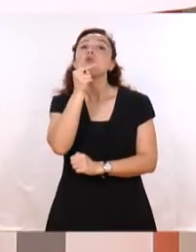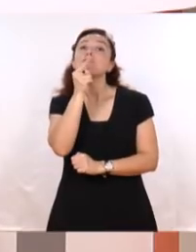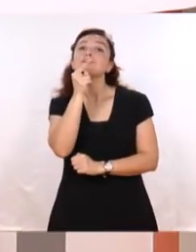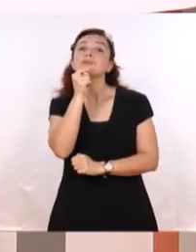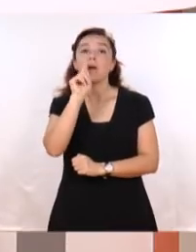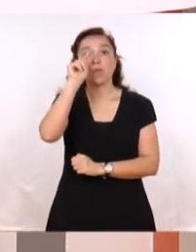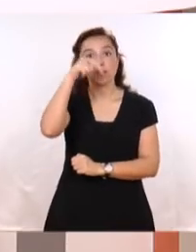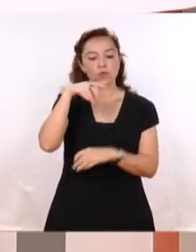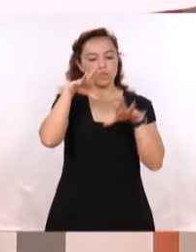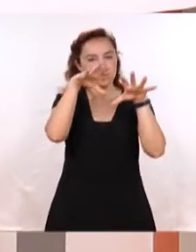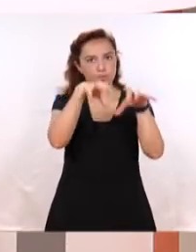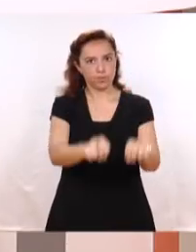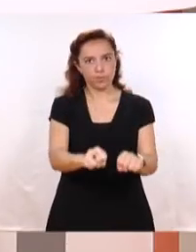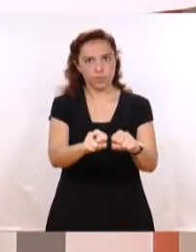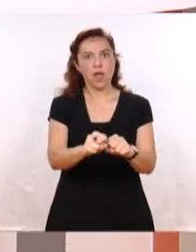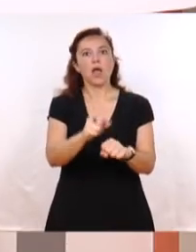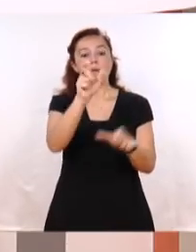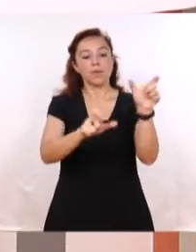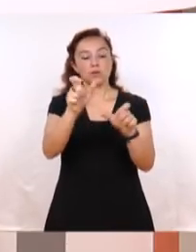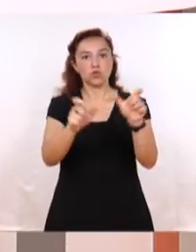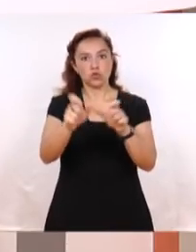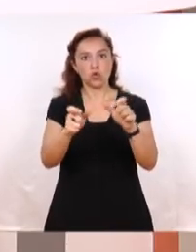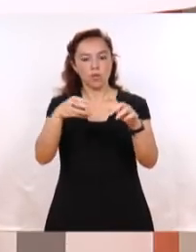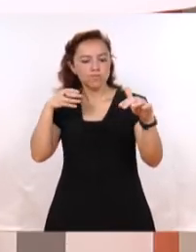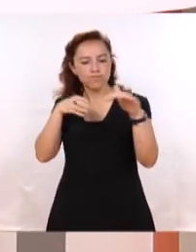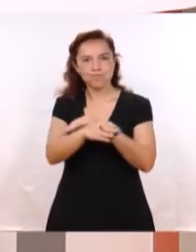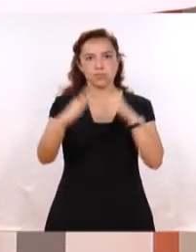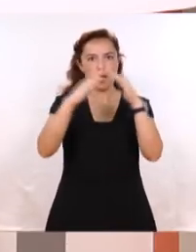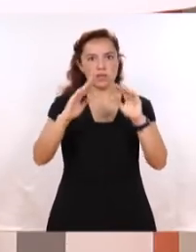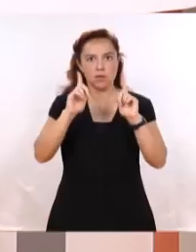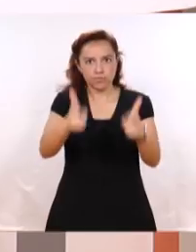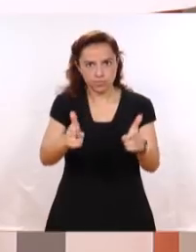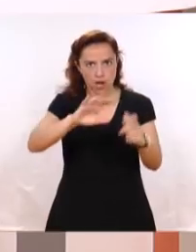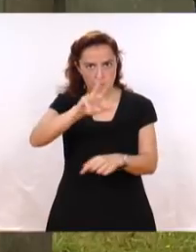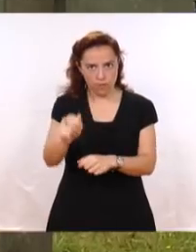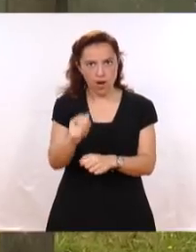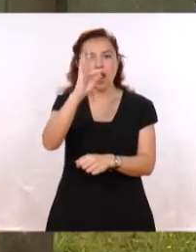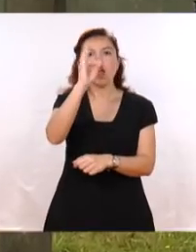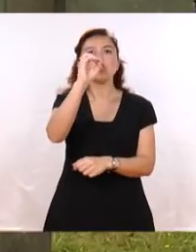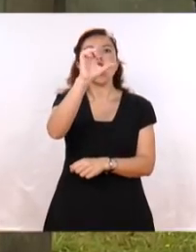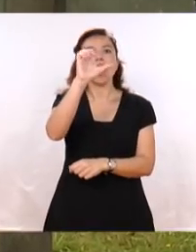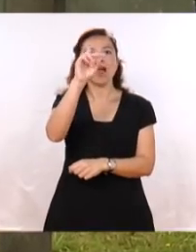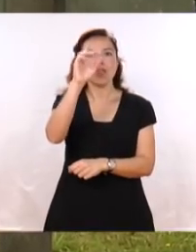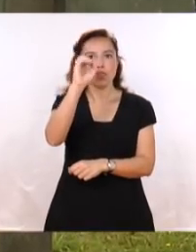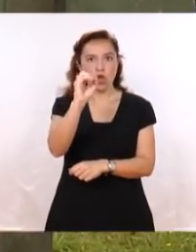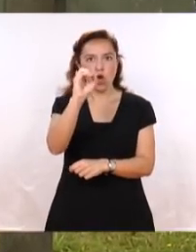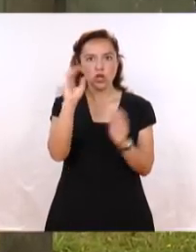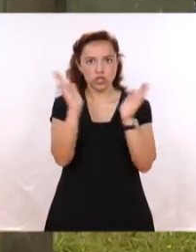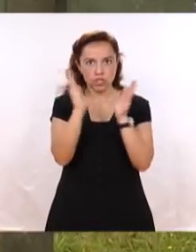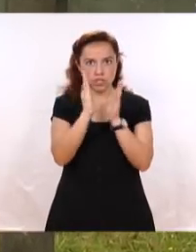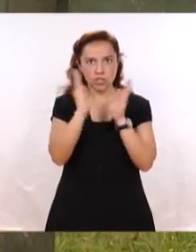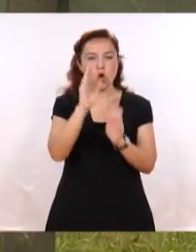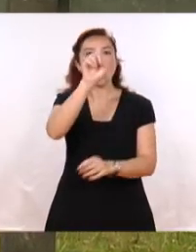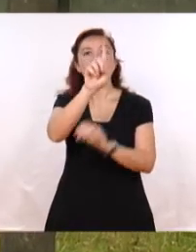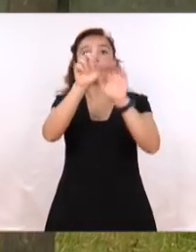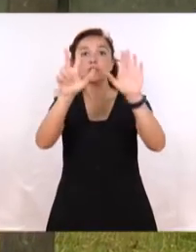Policía de Montevideo detuvo a los autores de un copamiento a una vivienda en el barrio de Toledo Chico El hecho ocurrió el pasado 18 de